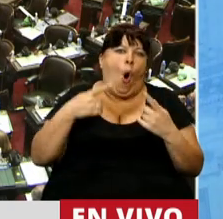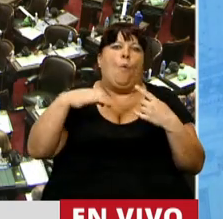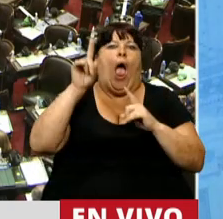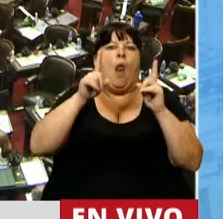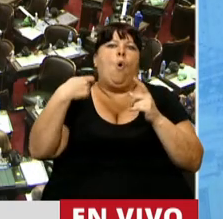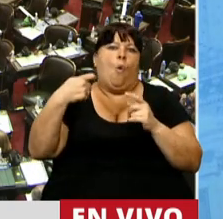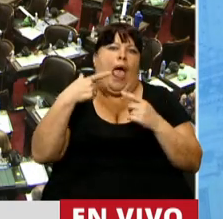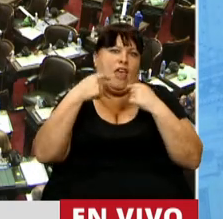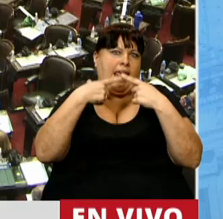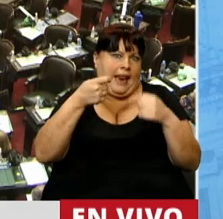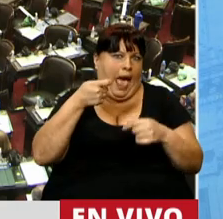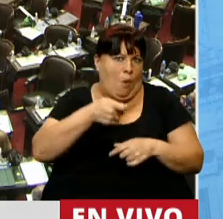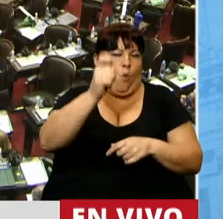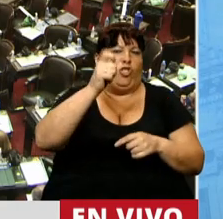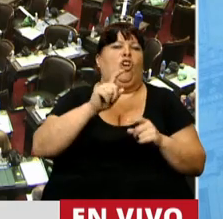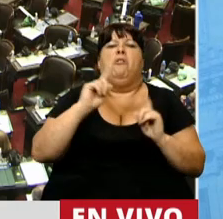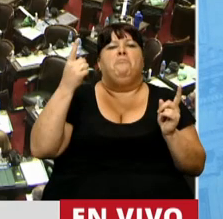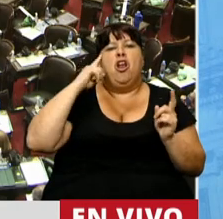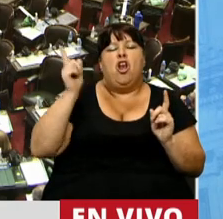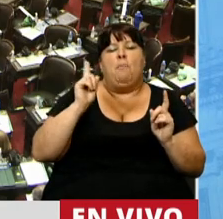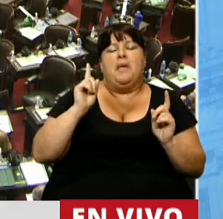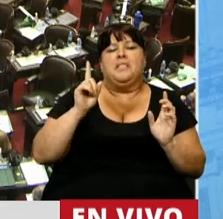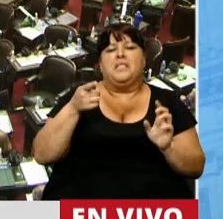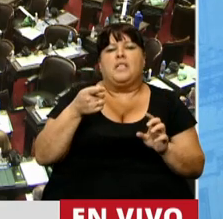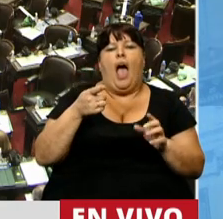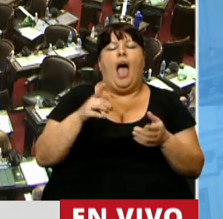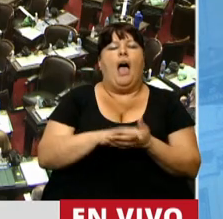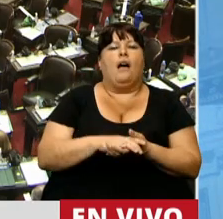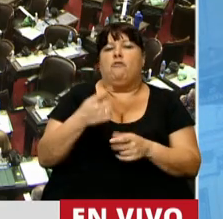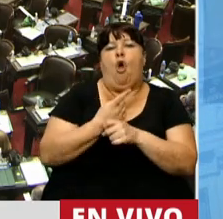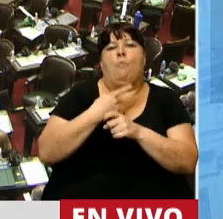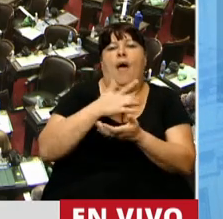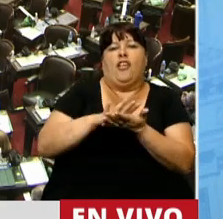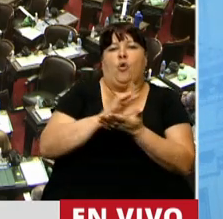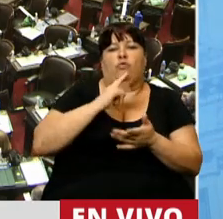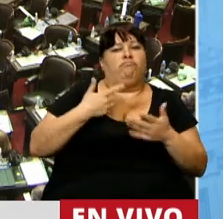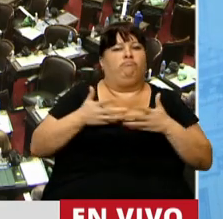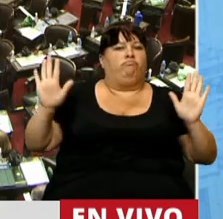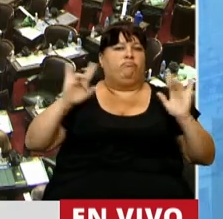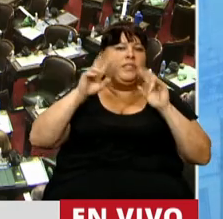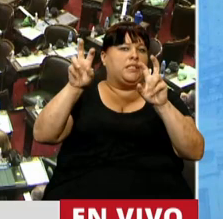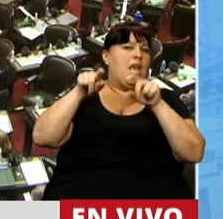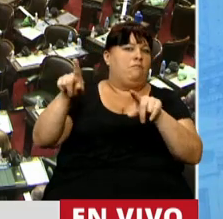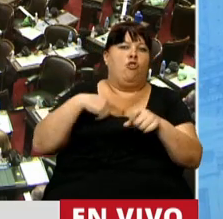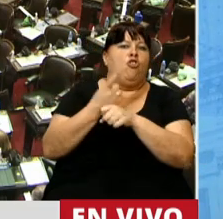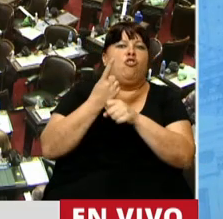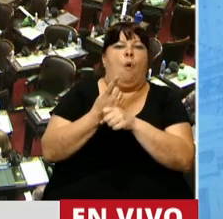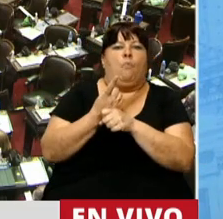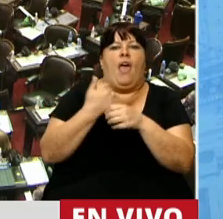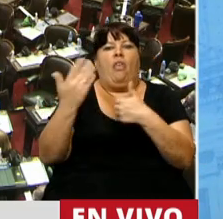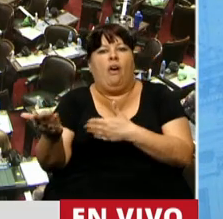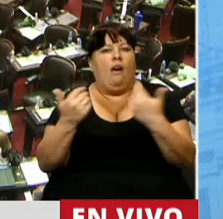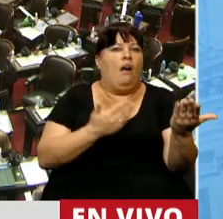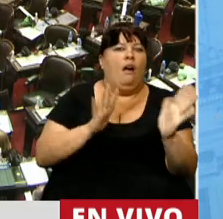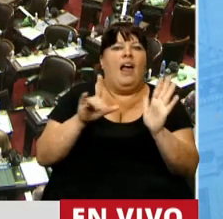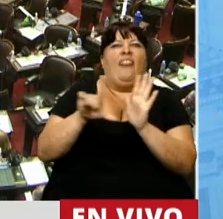apelaron, no se consideraba con las facultades y se apartaba de ese tema porque no podía tomar atribuciones